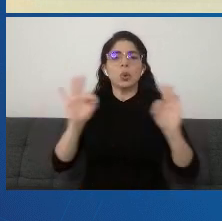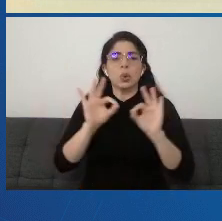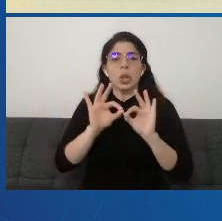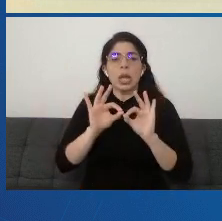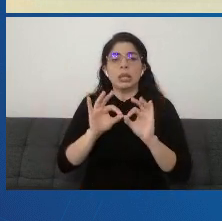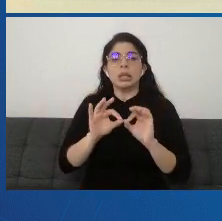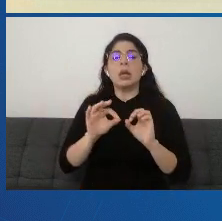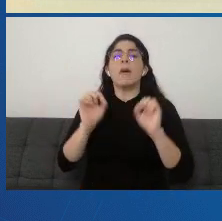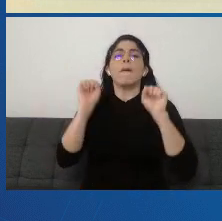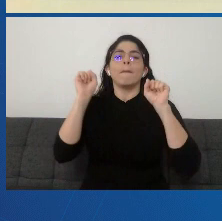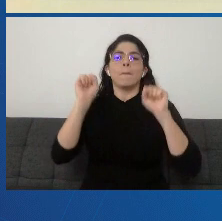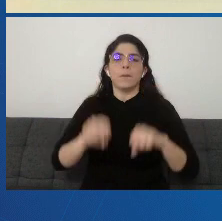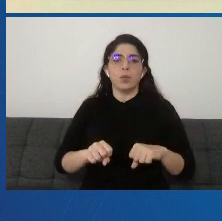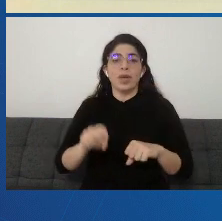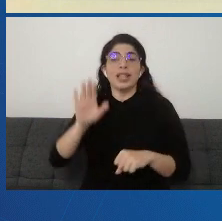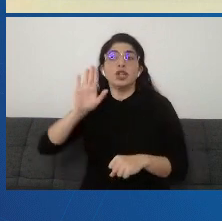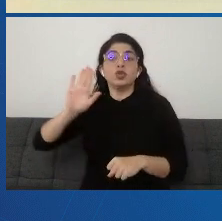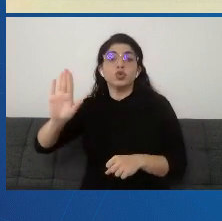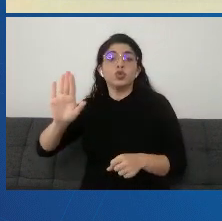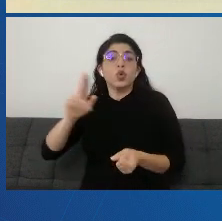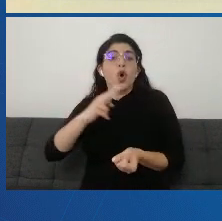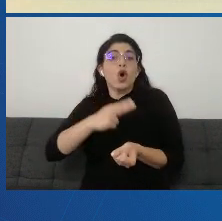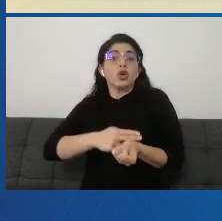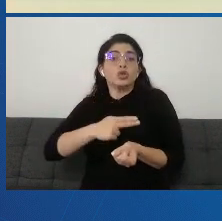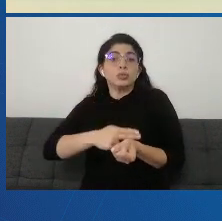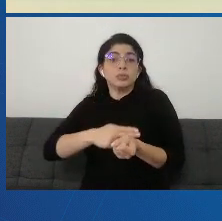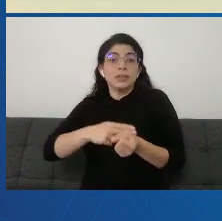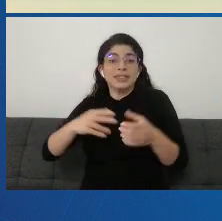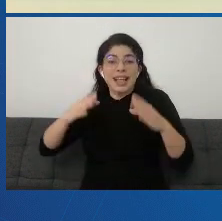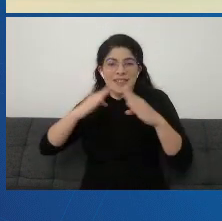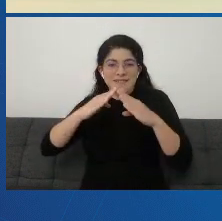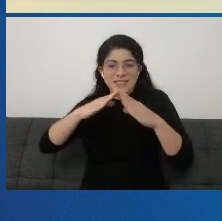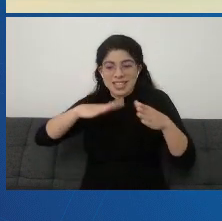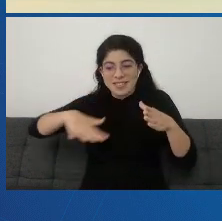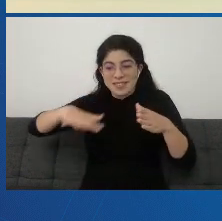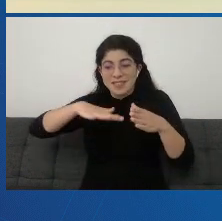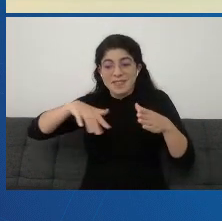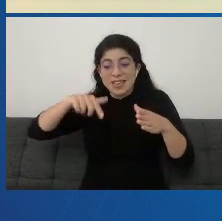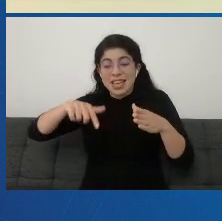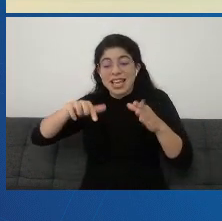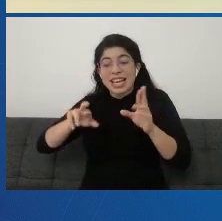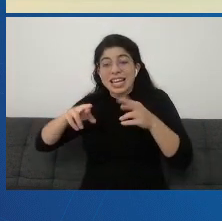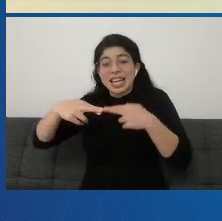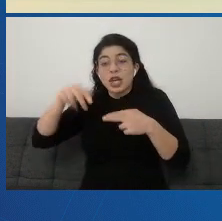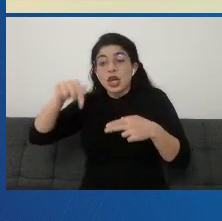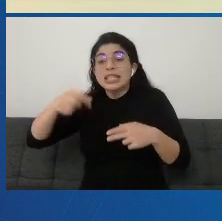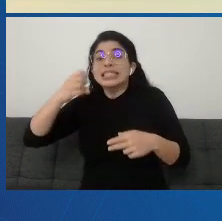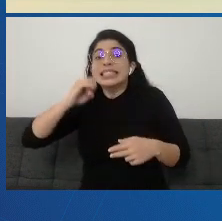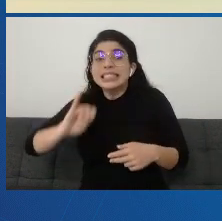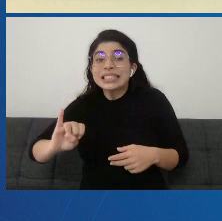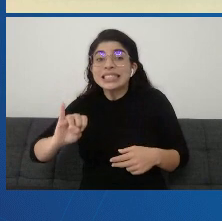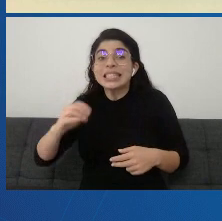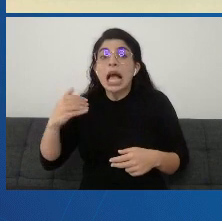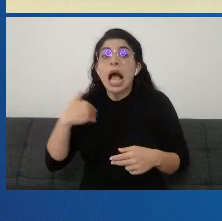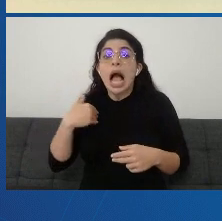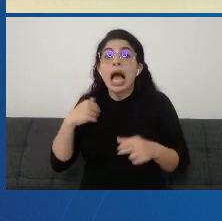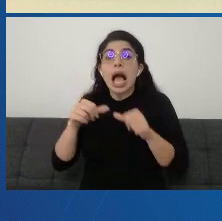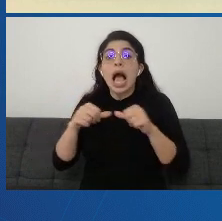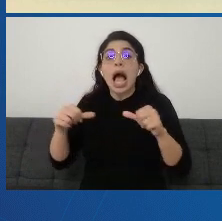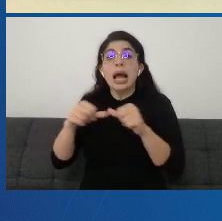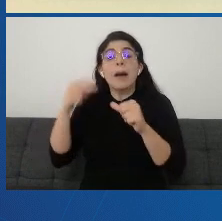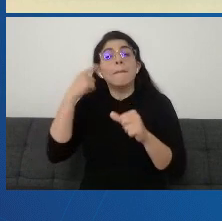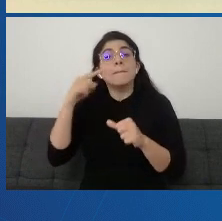llamados por su hospital regional. Si ese hospital regional tiene servicio de pediatría, los